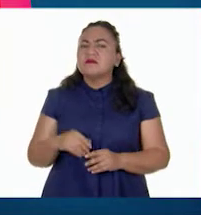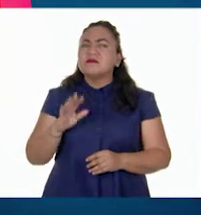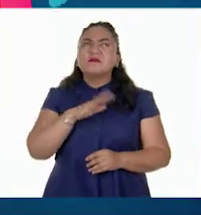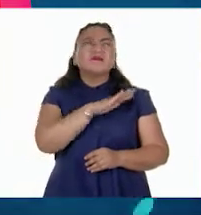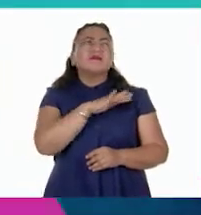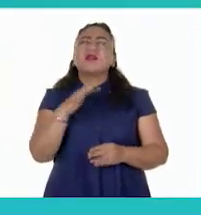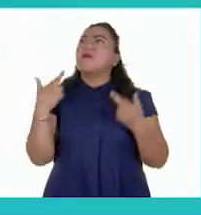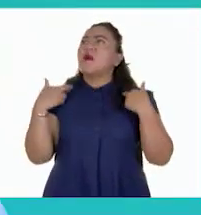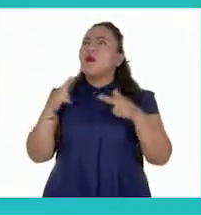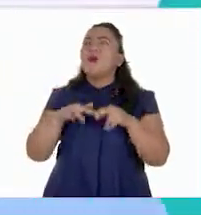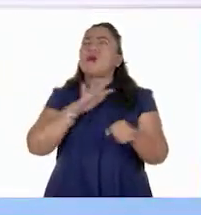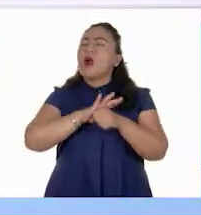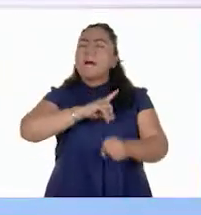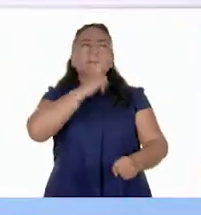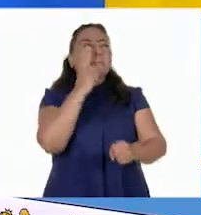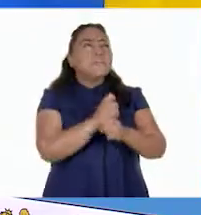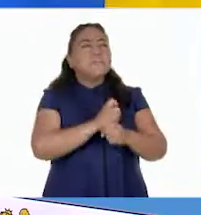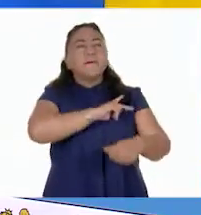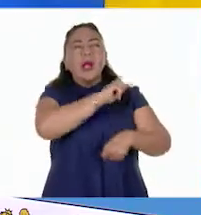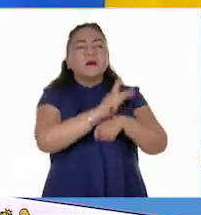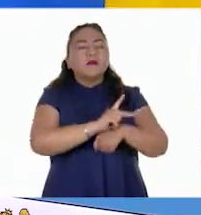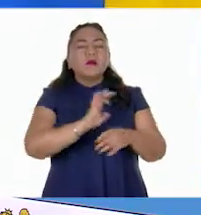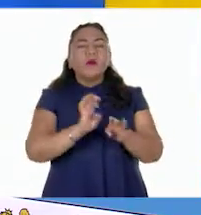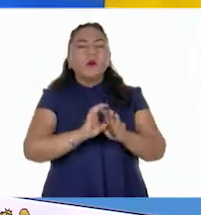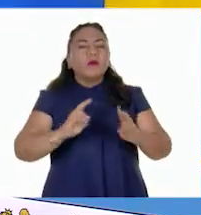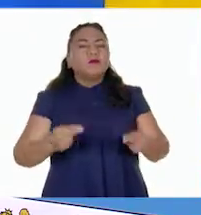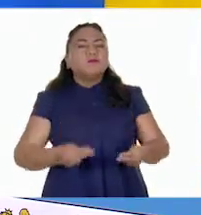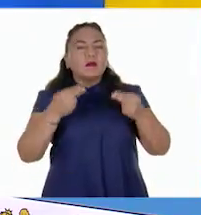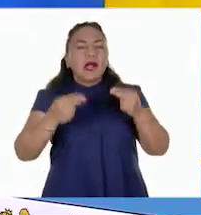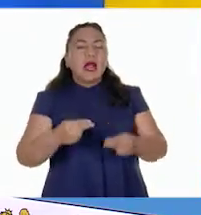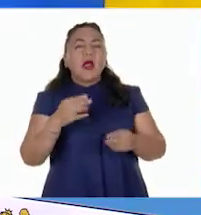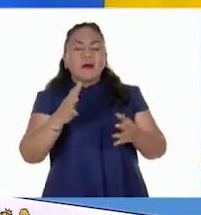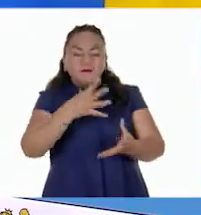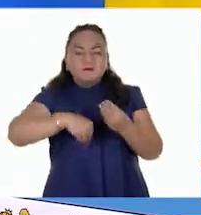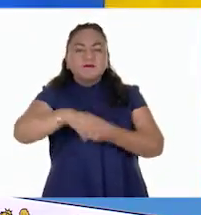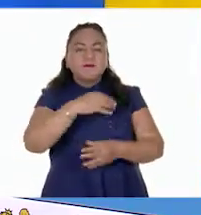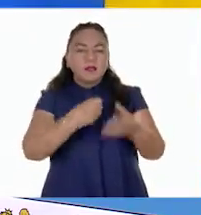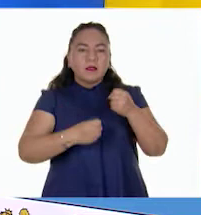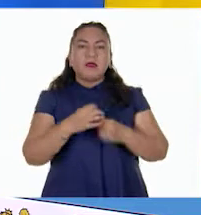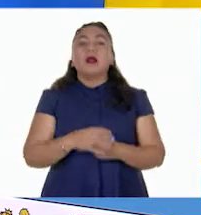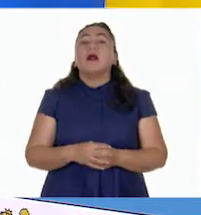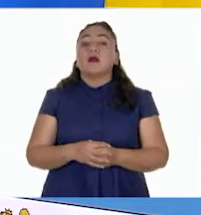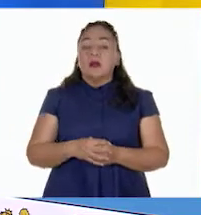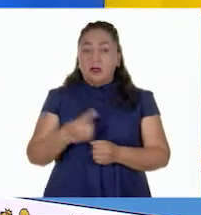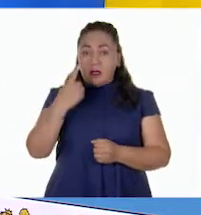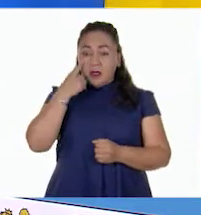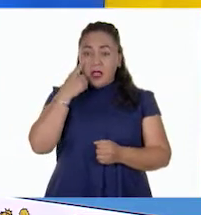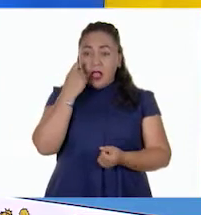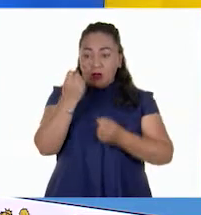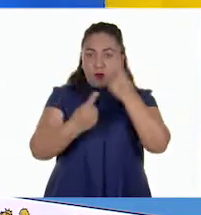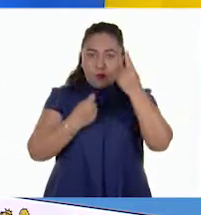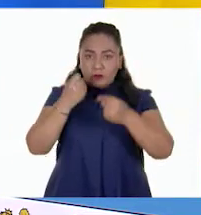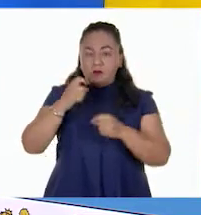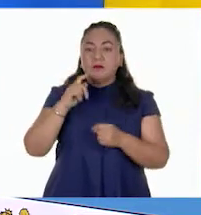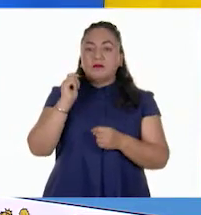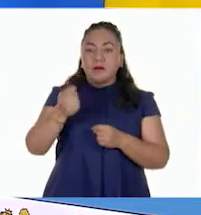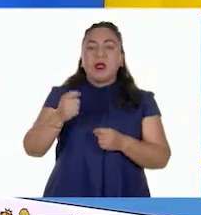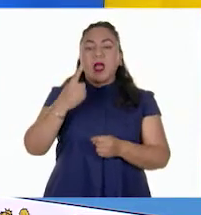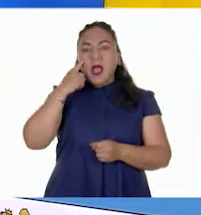son los países productores de leche de búfala? Mira, las búfalas de agua son la principal fuente de leche en algunos países